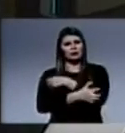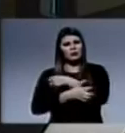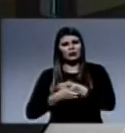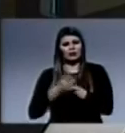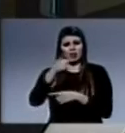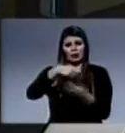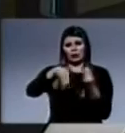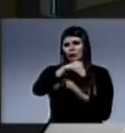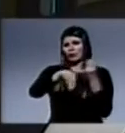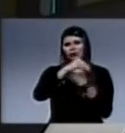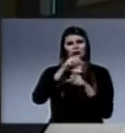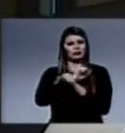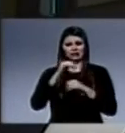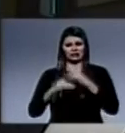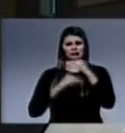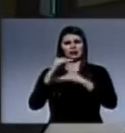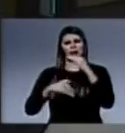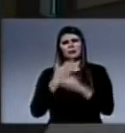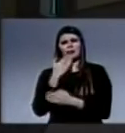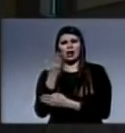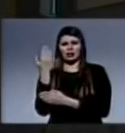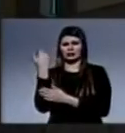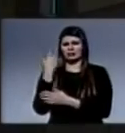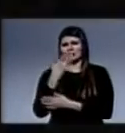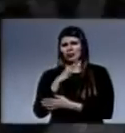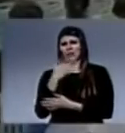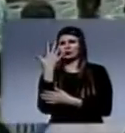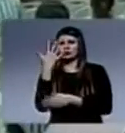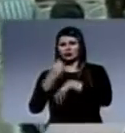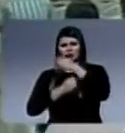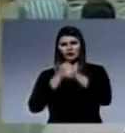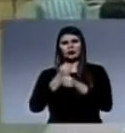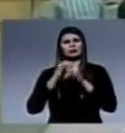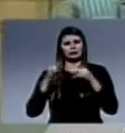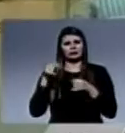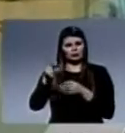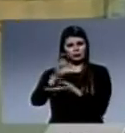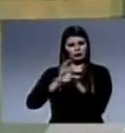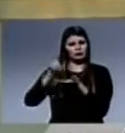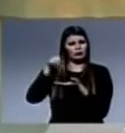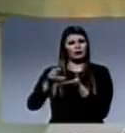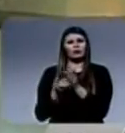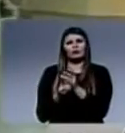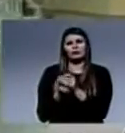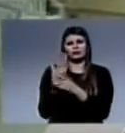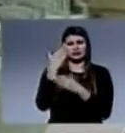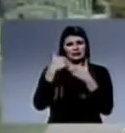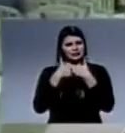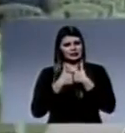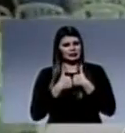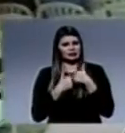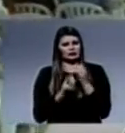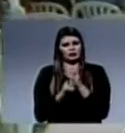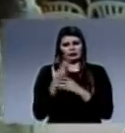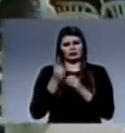podía avanzar. Pero hace aproximadamente como cinco años, la ciudad empieza a sentir una